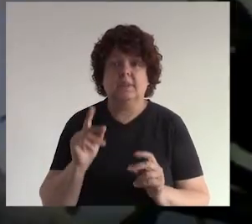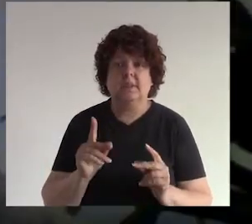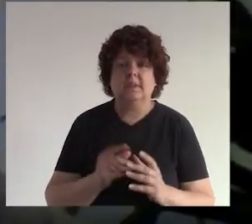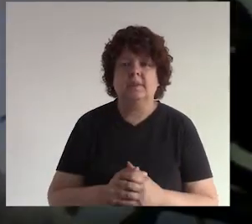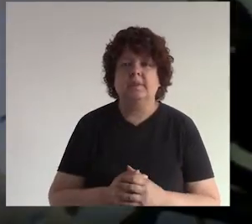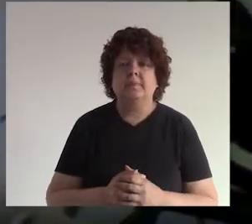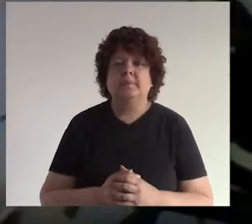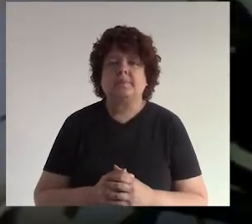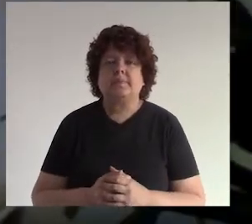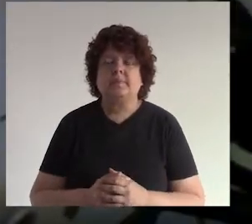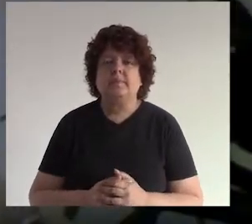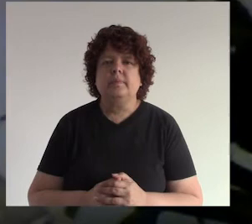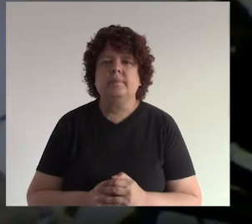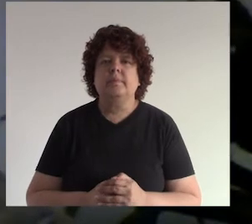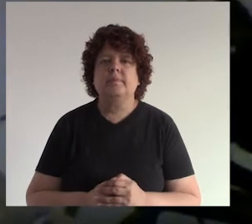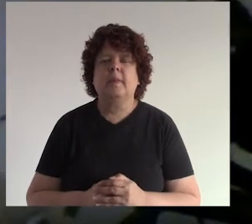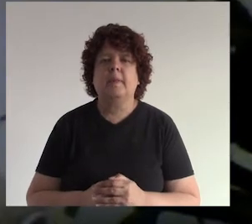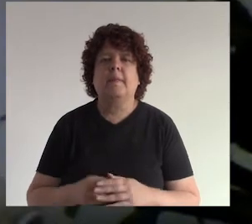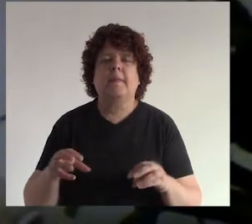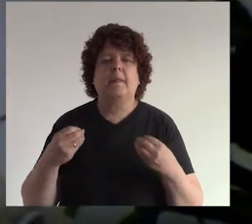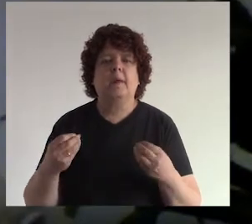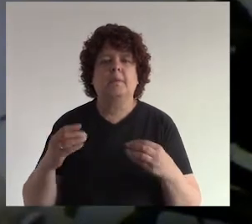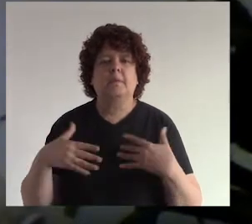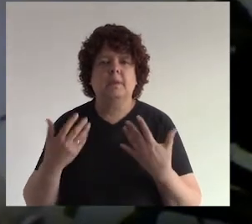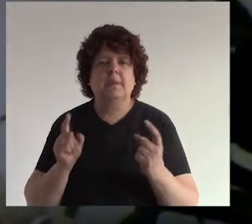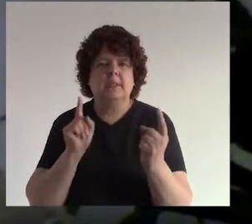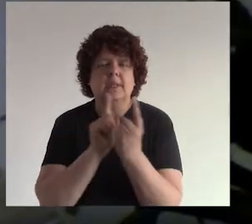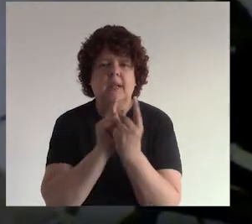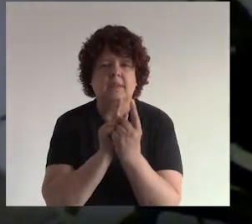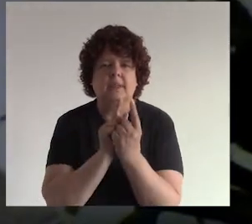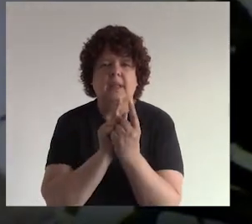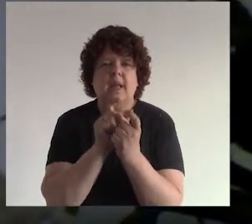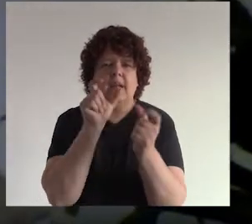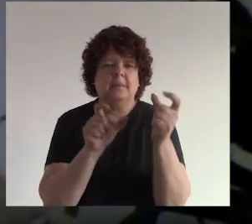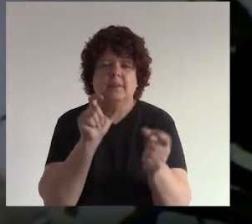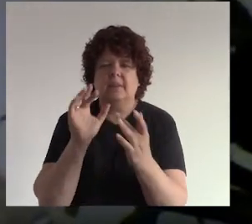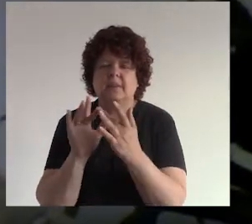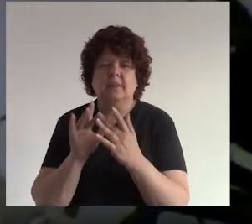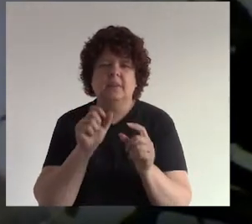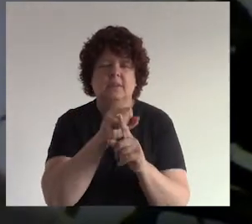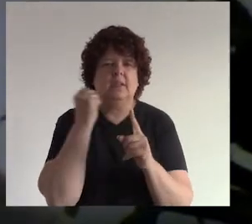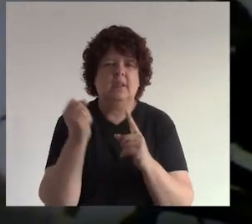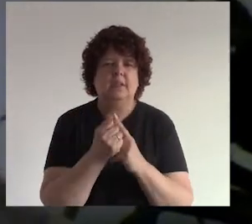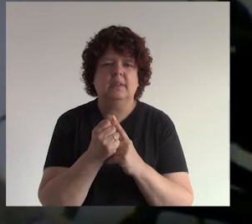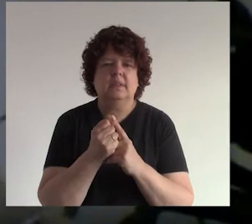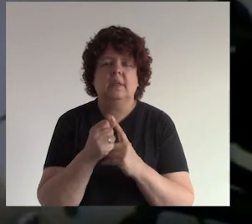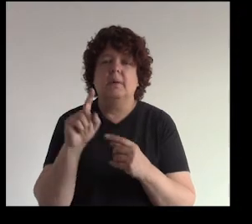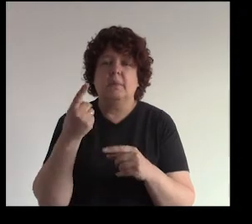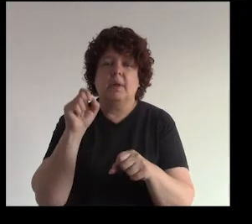¿ya? acuerdo? entonces ¿cómo podemos acercarnos a las personas en redes sociales?